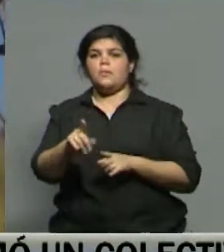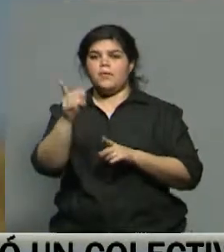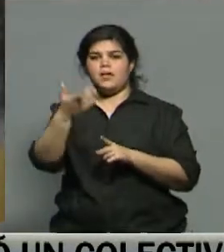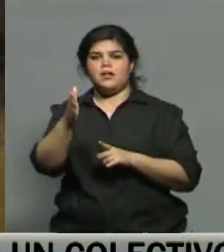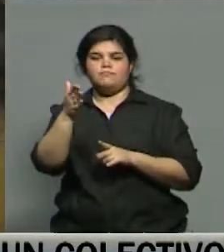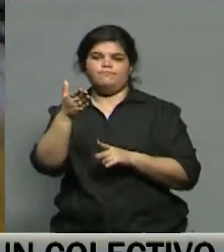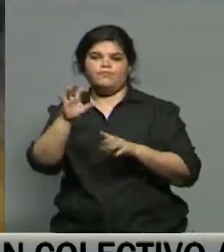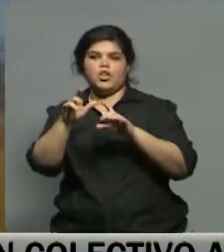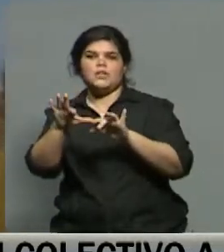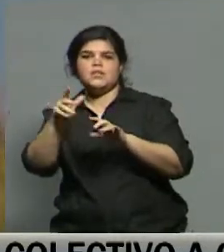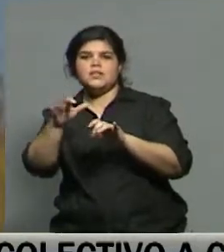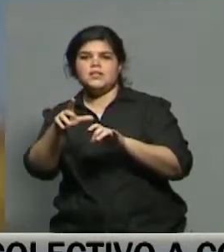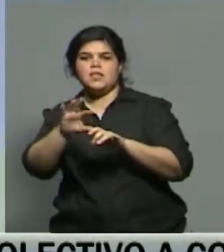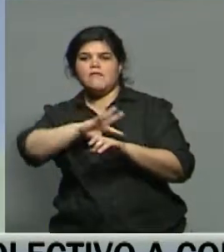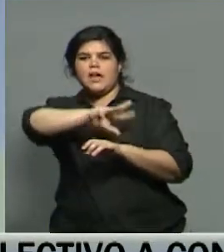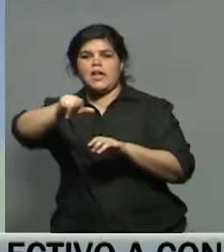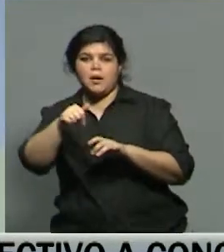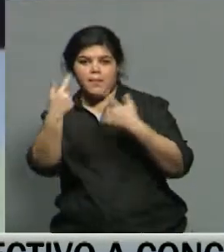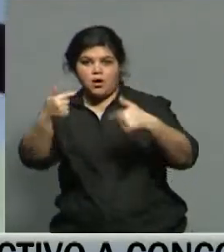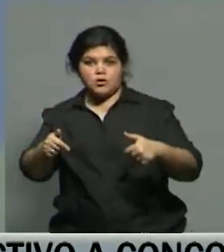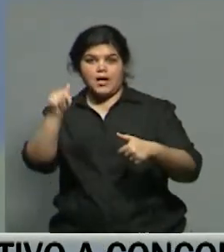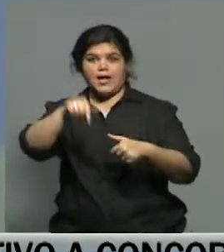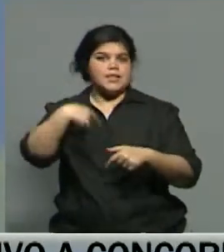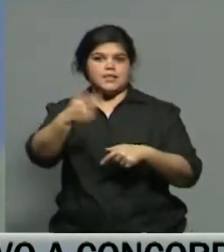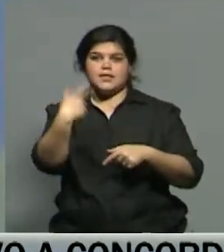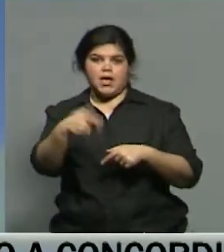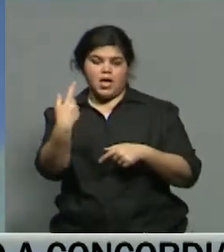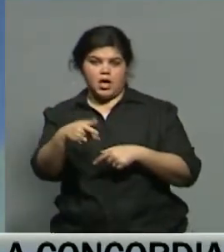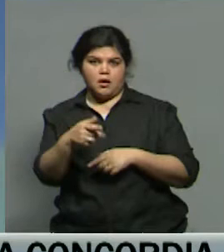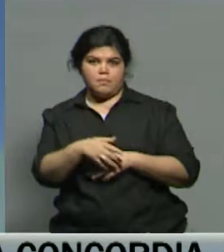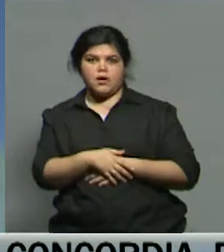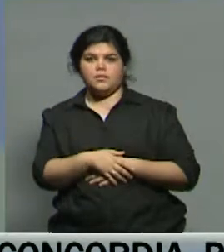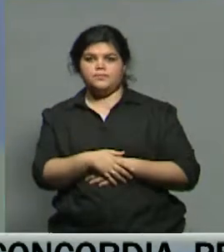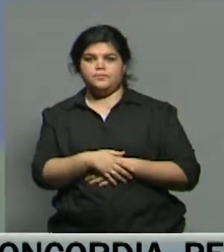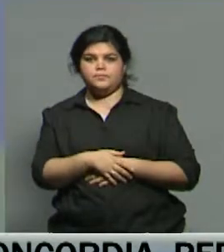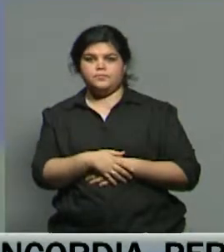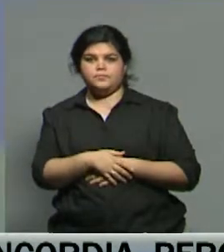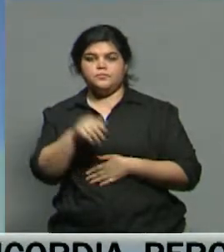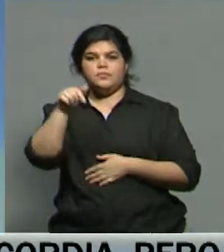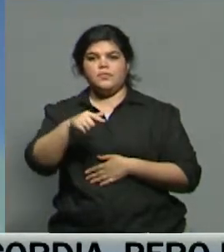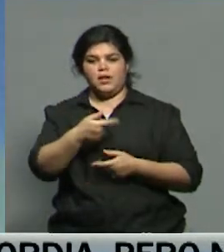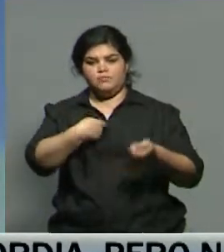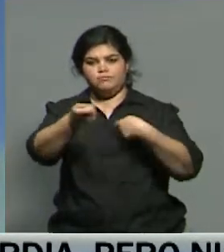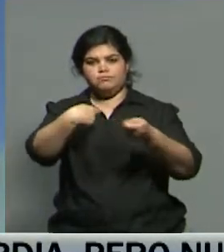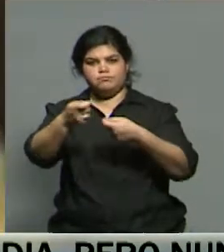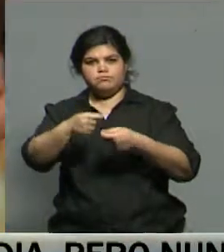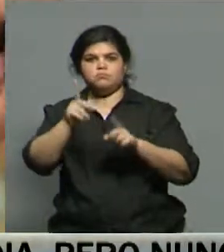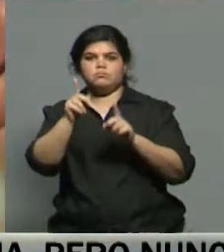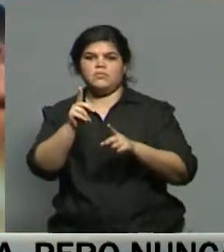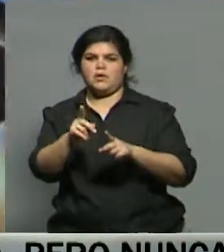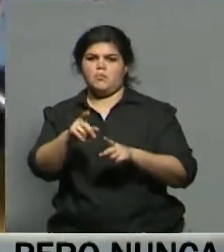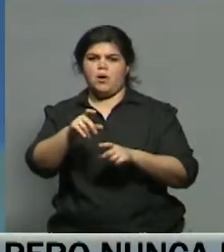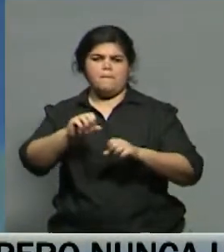cibercrimen. Está abierto las 24 horas del día, los 365 días del año, con un movimiento, sin contar el tema de crueldad animal